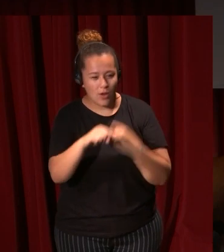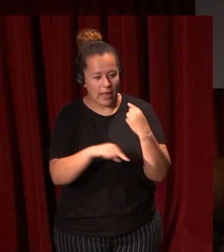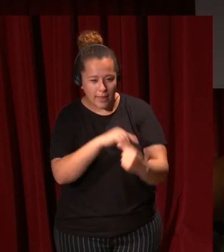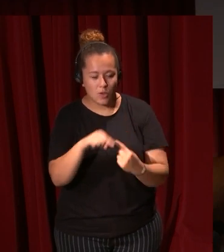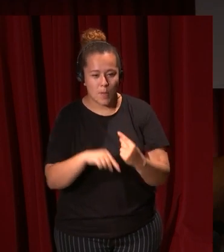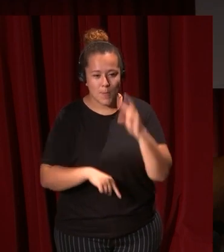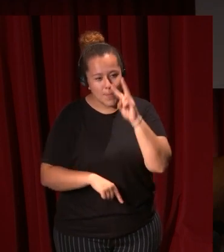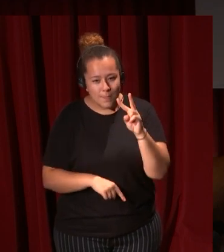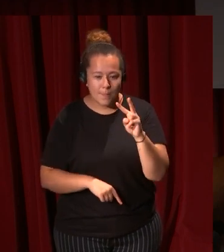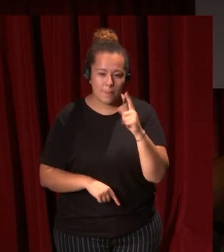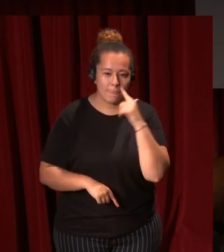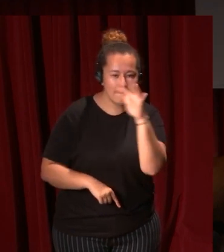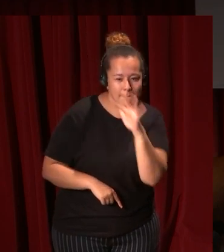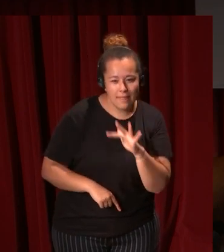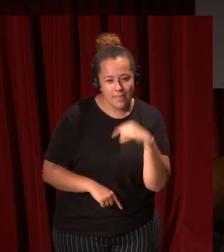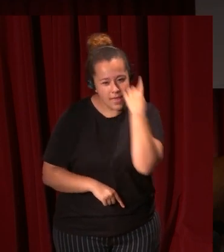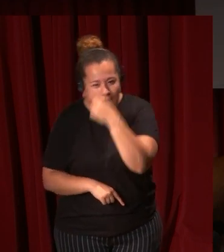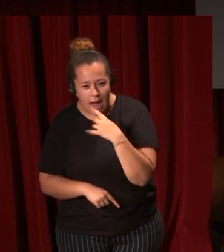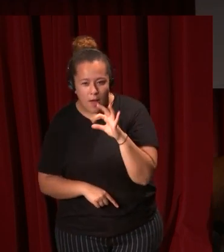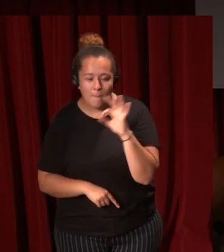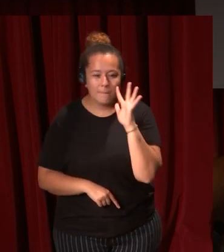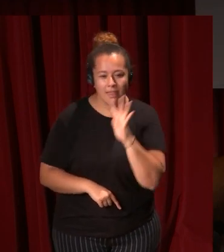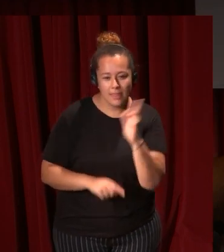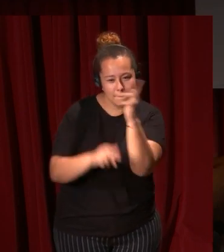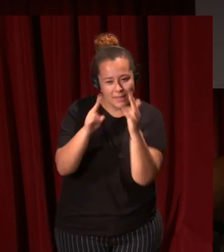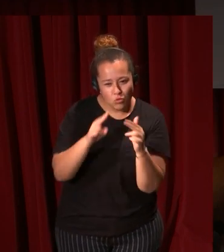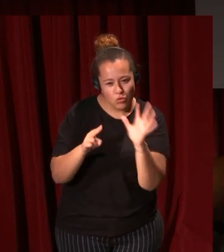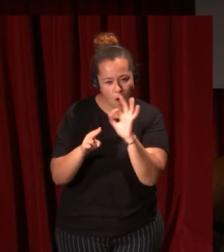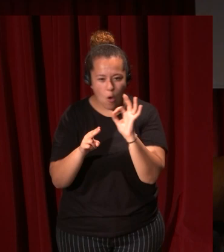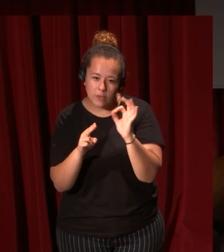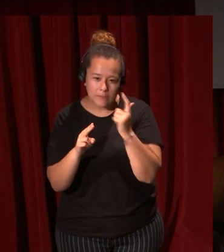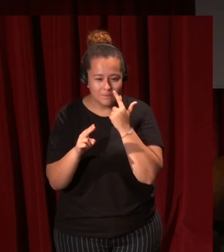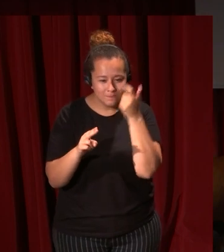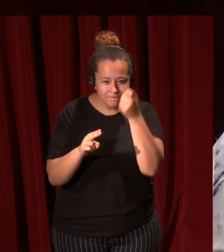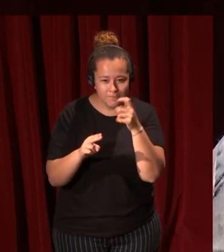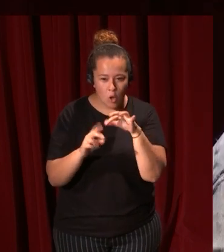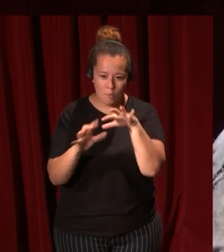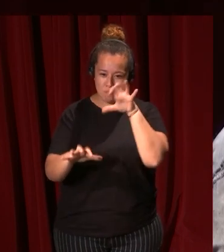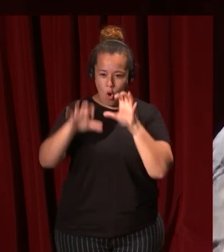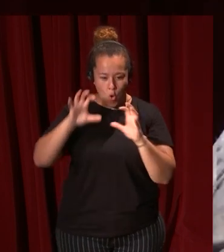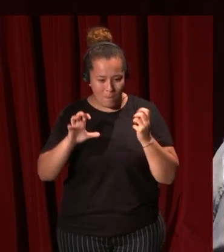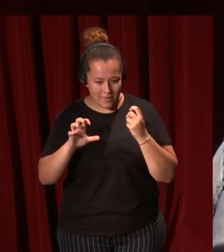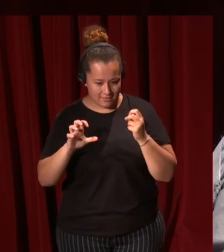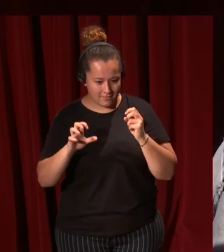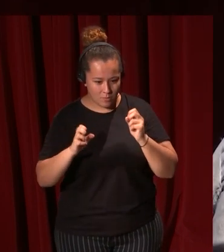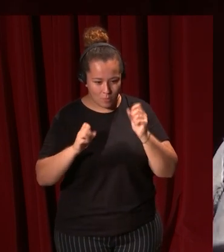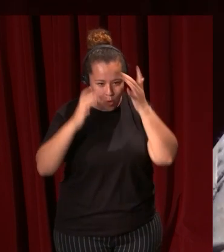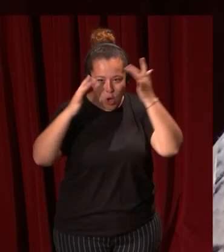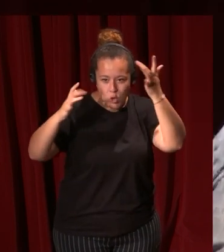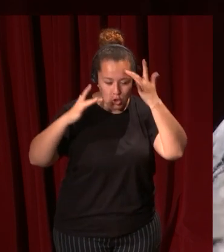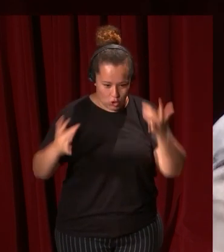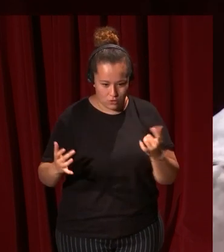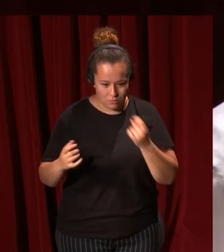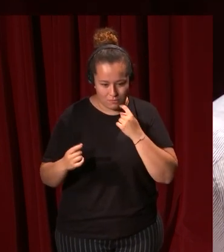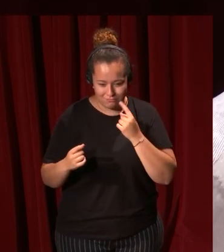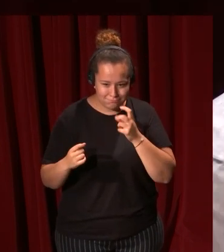en parece una cara parece una pintura parece pintura parece volumen ilusión representación en ese constante ir y